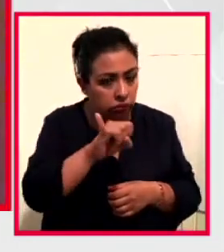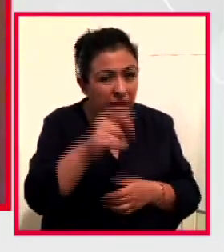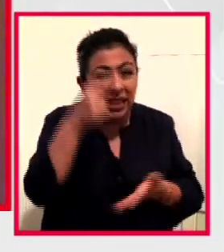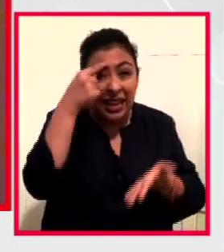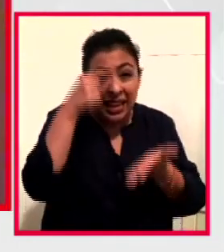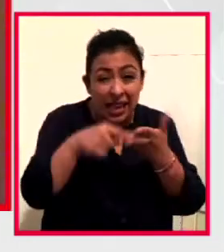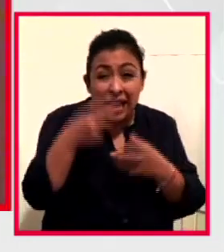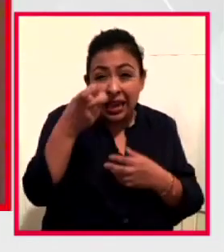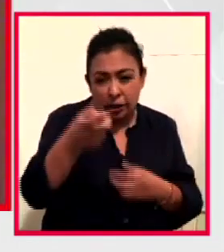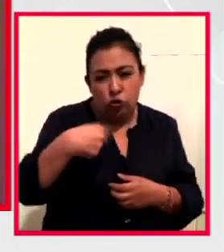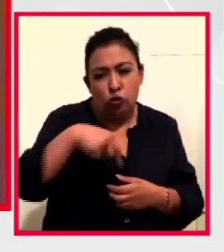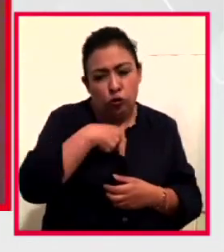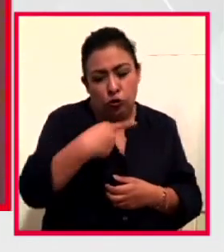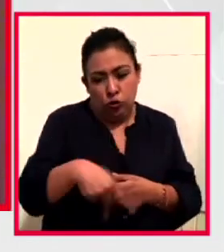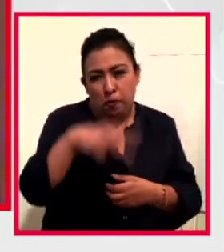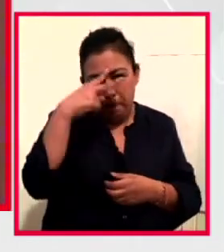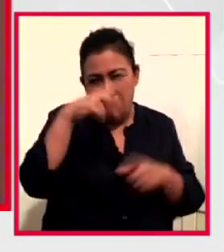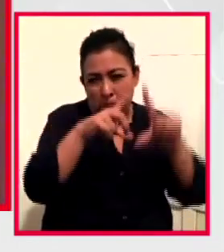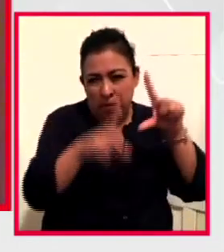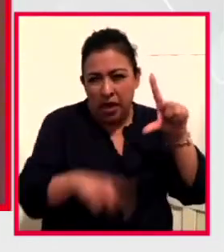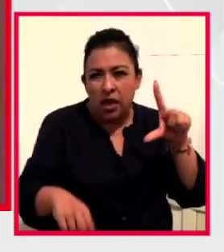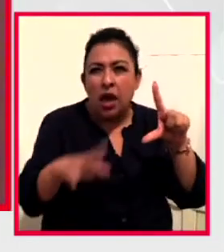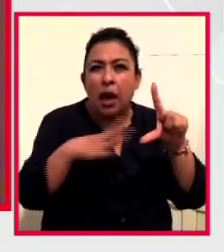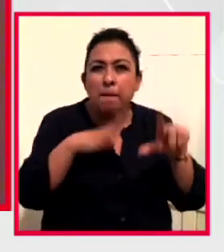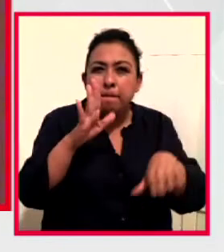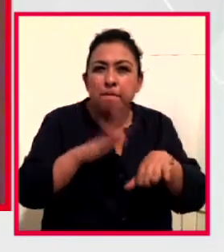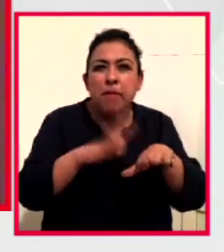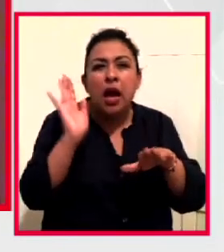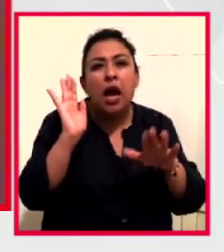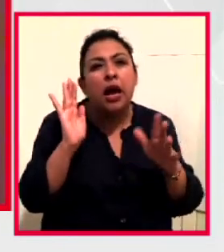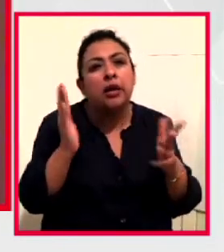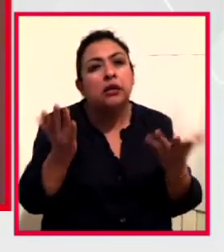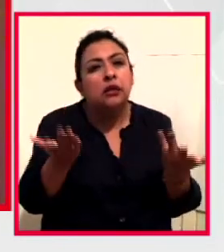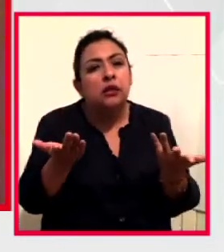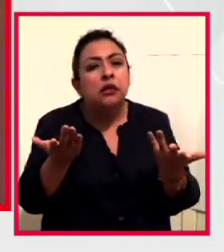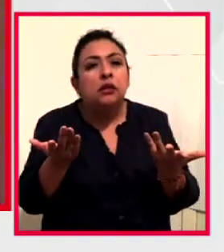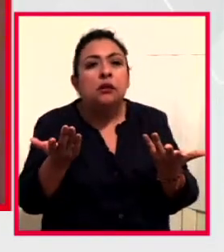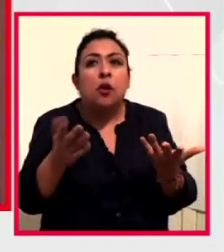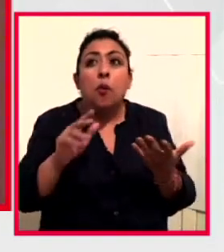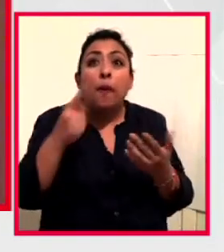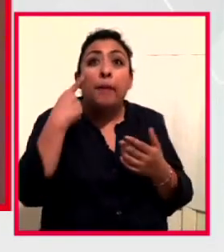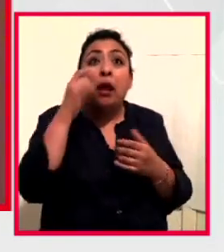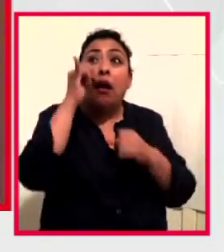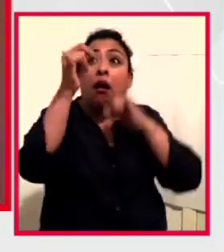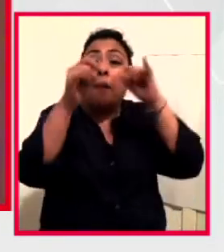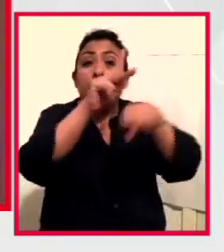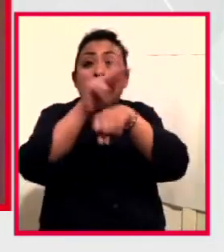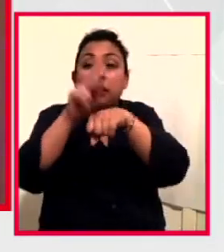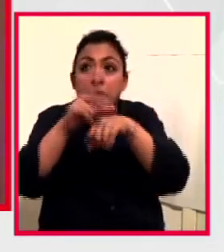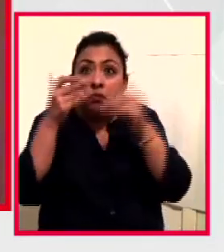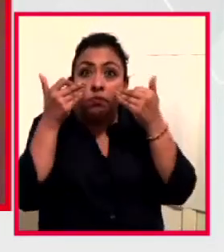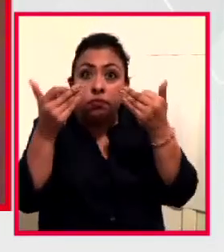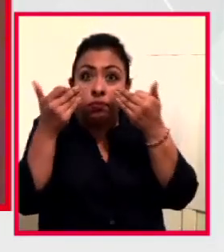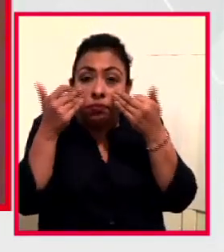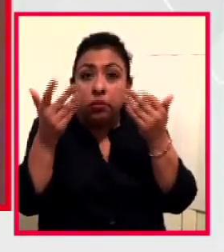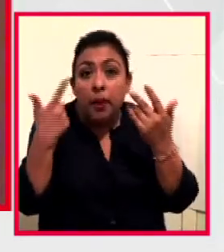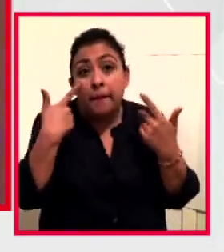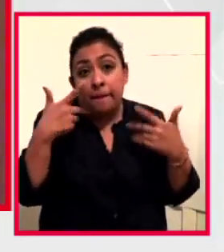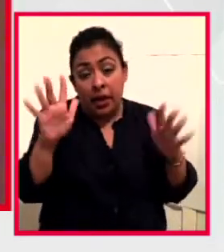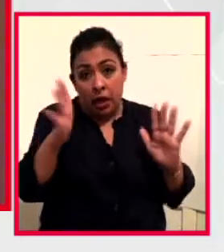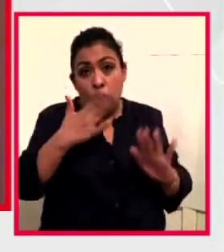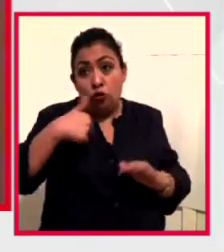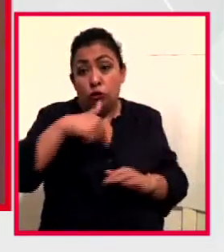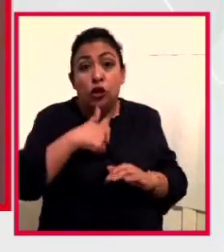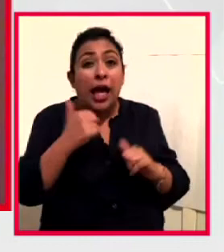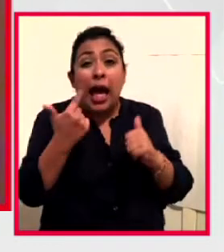nosotros en México, que estamos como un poco más atrasados de lo que está pasando en otros lugares, ver si podemos hacer algo